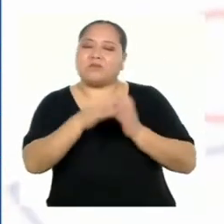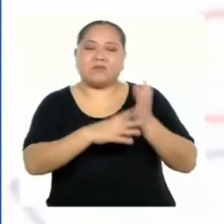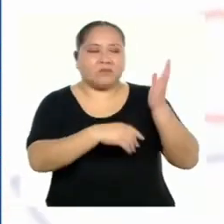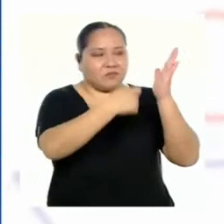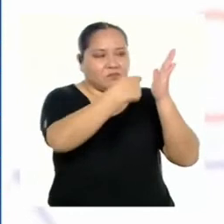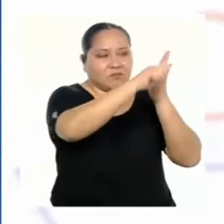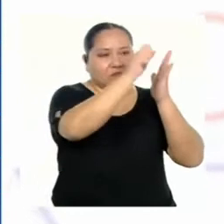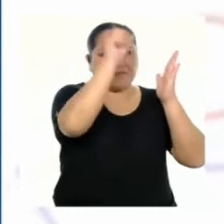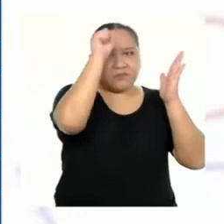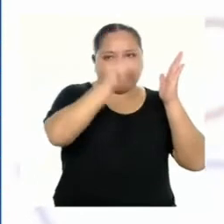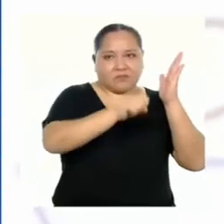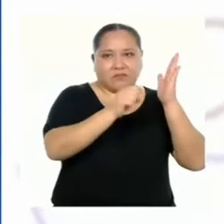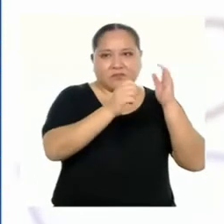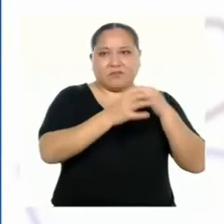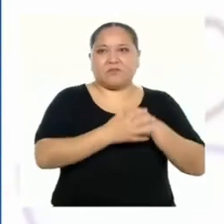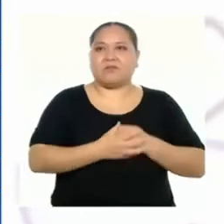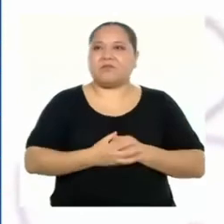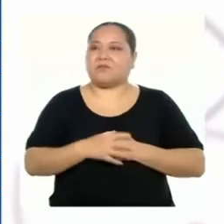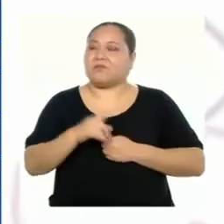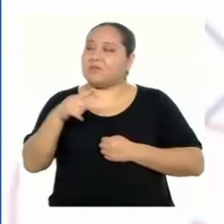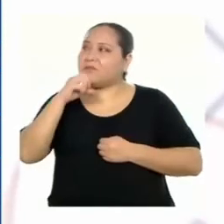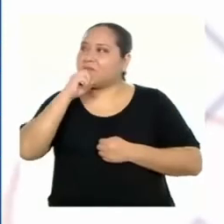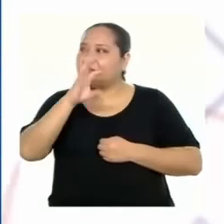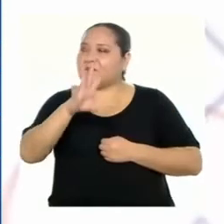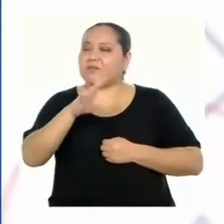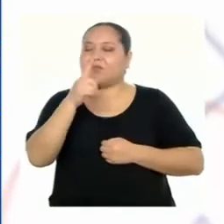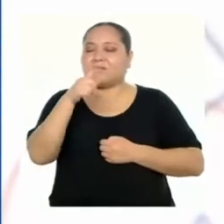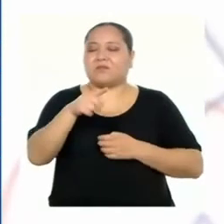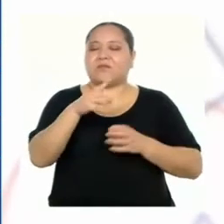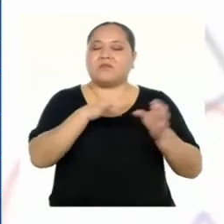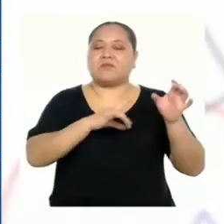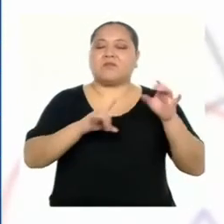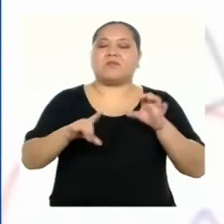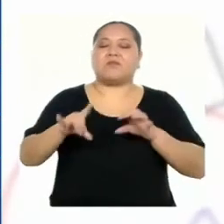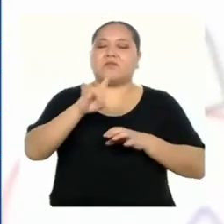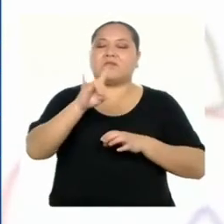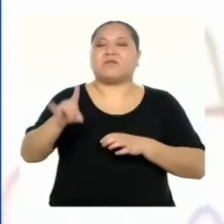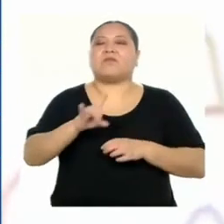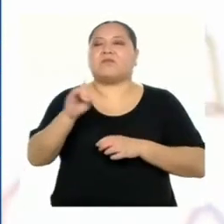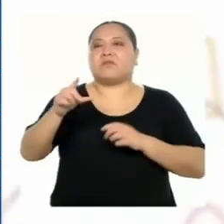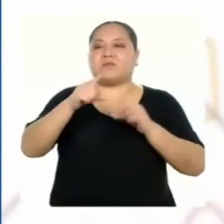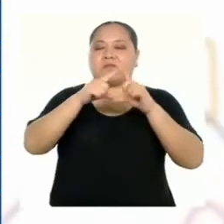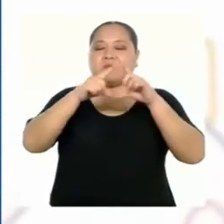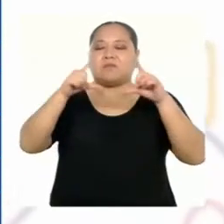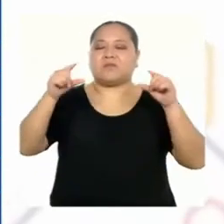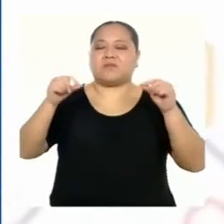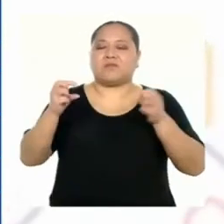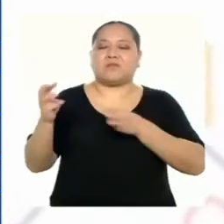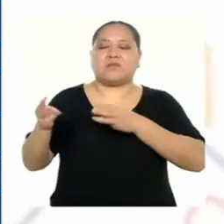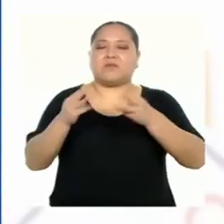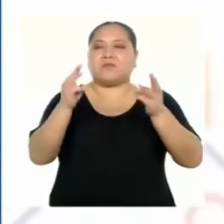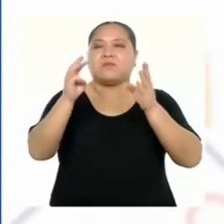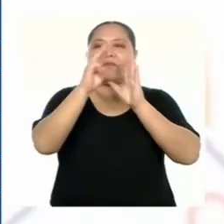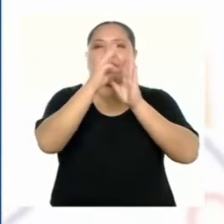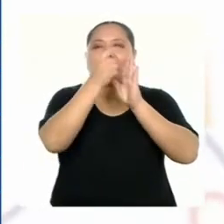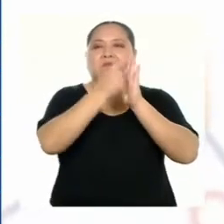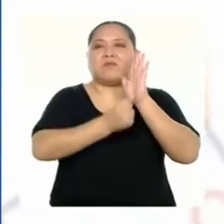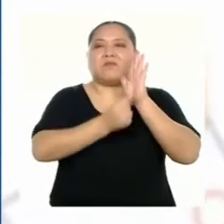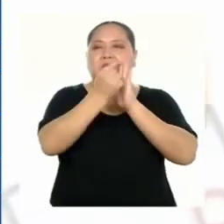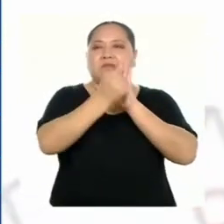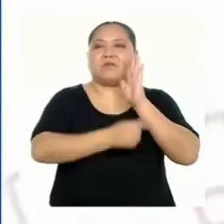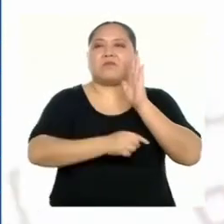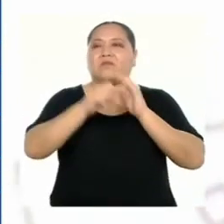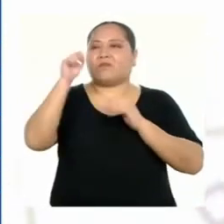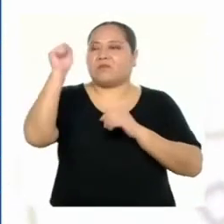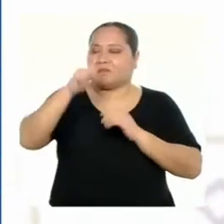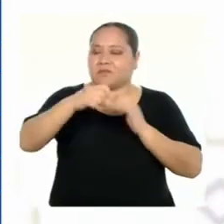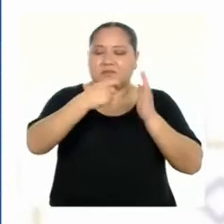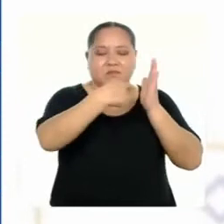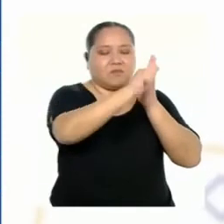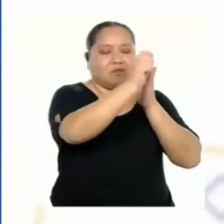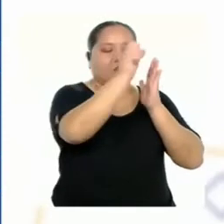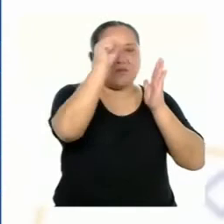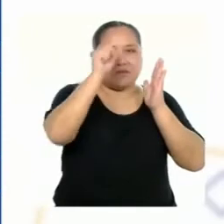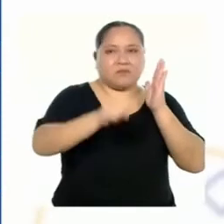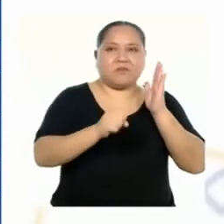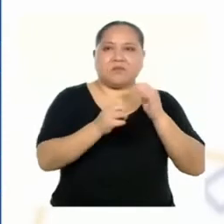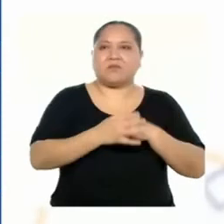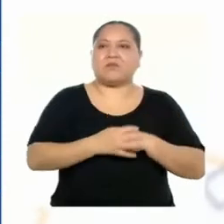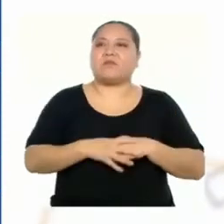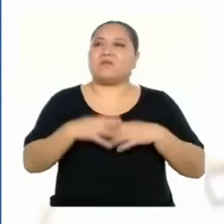Pues sí. Al inicio mencionamos que íbamos a utilizar la estrategia del modelo de barras. Así que, ¡check también!